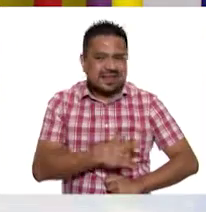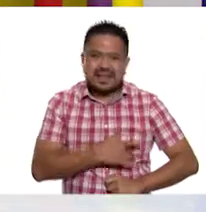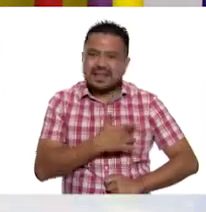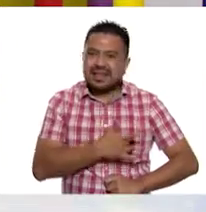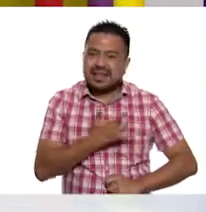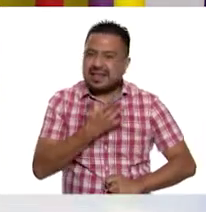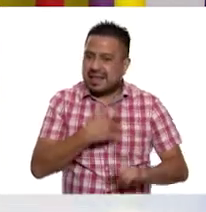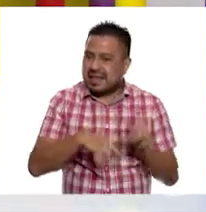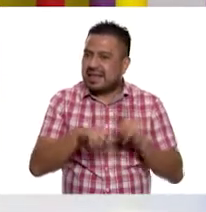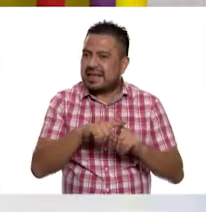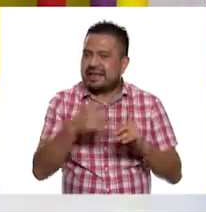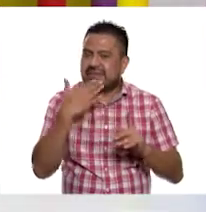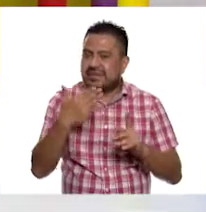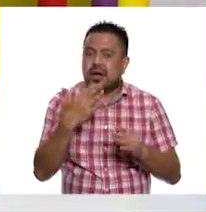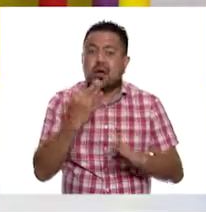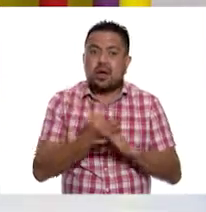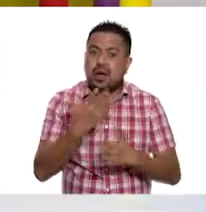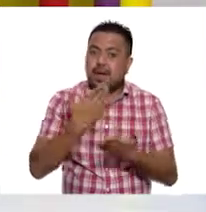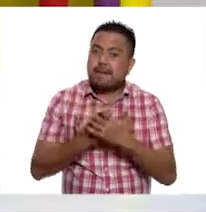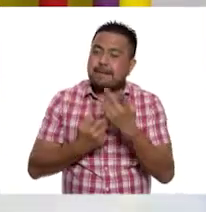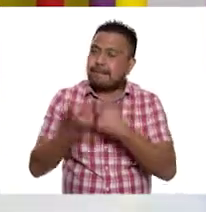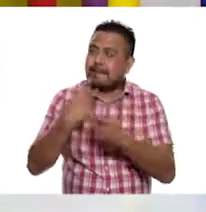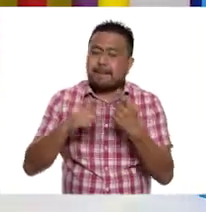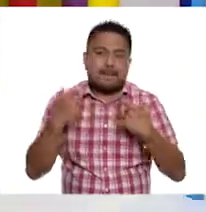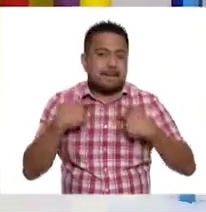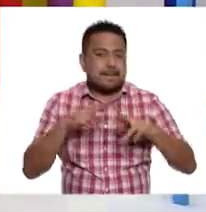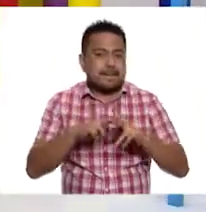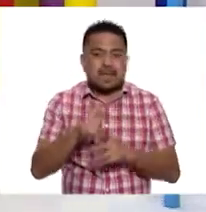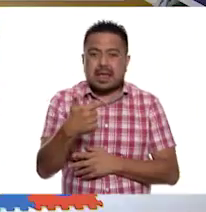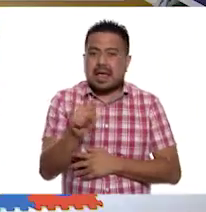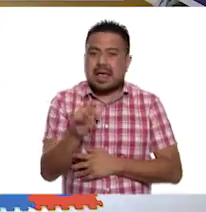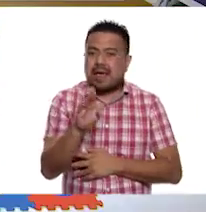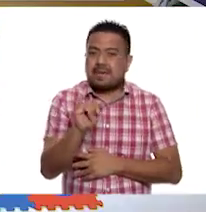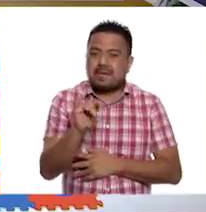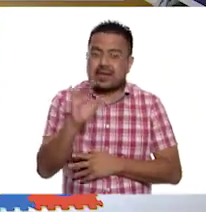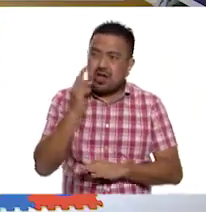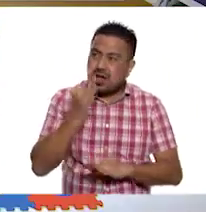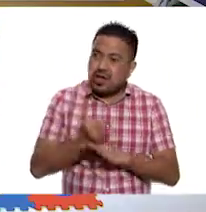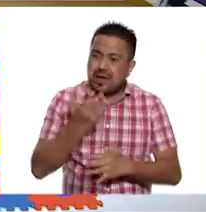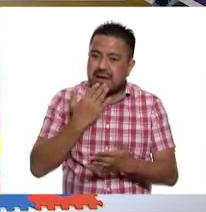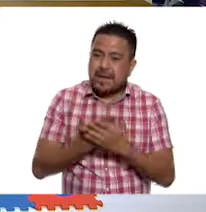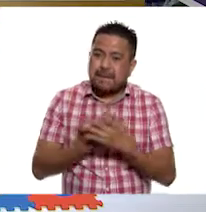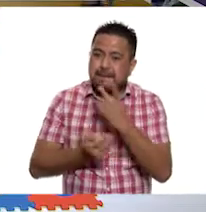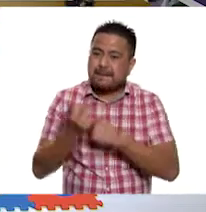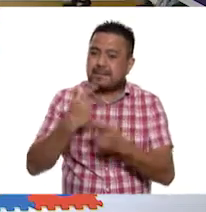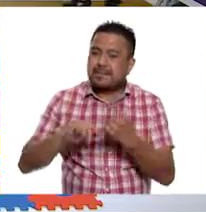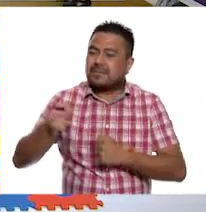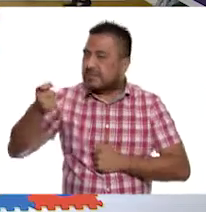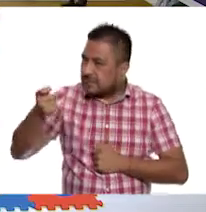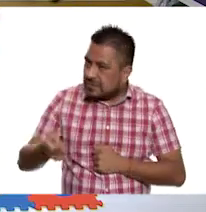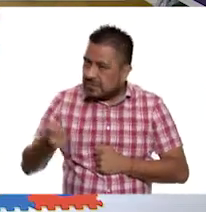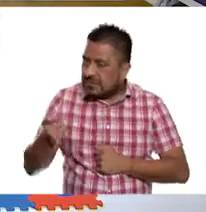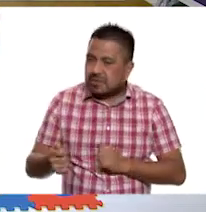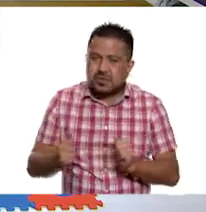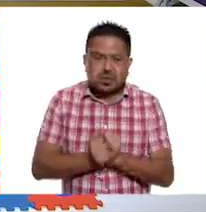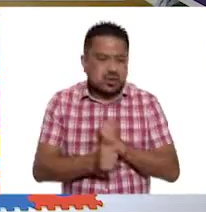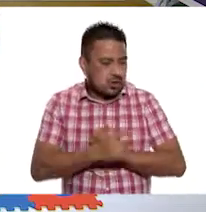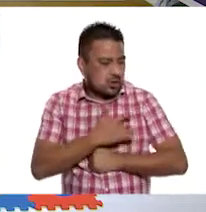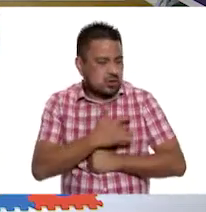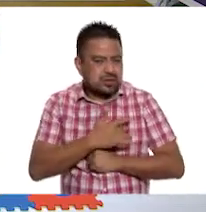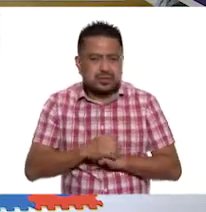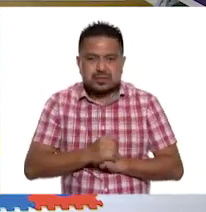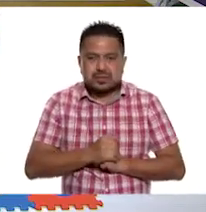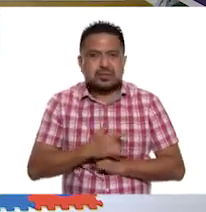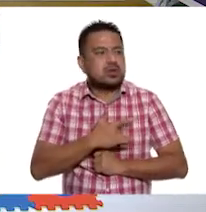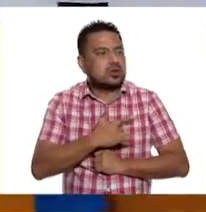y la actitud. Vamos a darle la bienvenida entonces a la maestra Gaby, que ya está por aquí. Maestra, bienvenida. Te saludamos con el corazón.